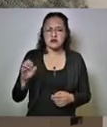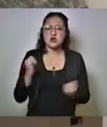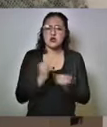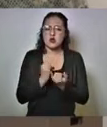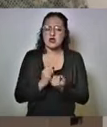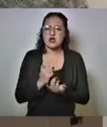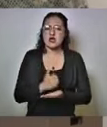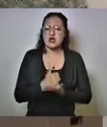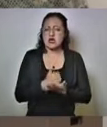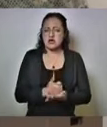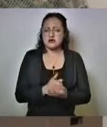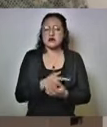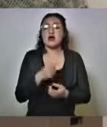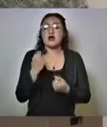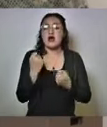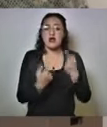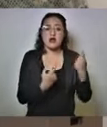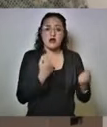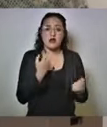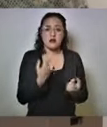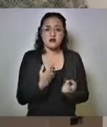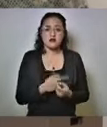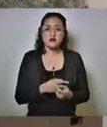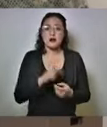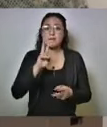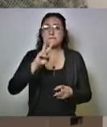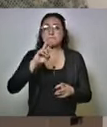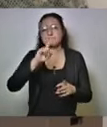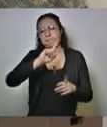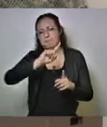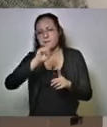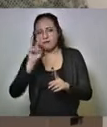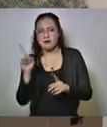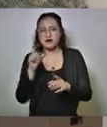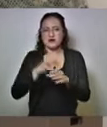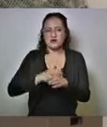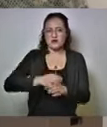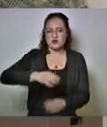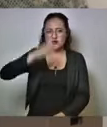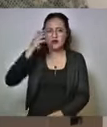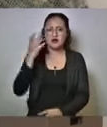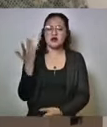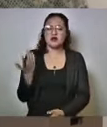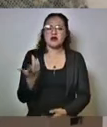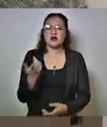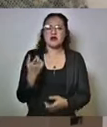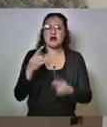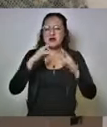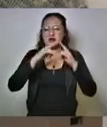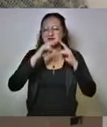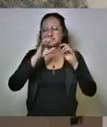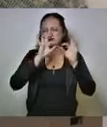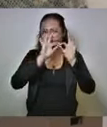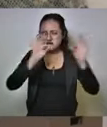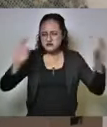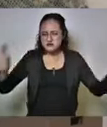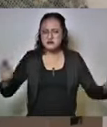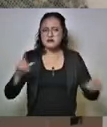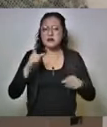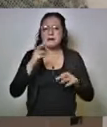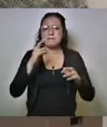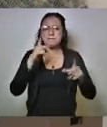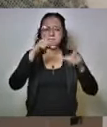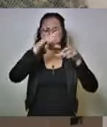hubo en algunos casos caída de postes el corte de servicio eléctrico afectación de algunos transformadores